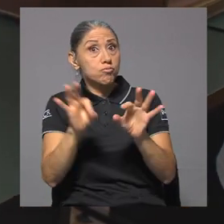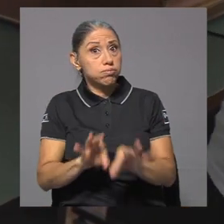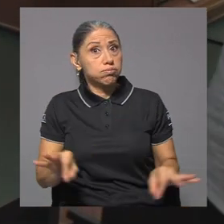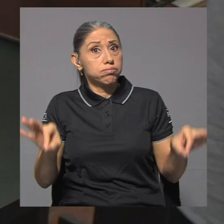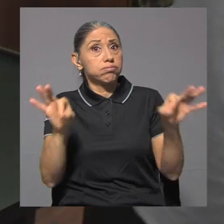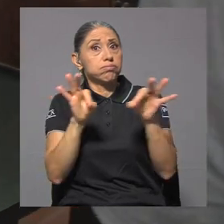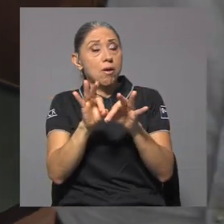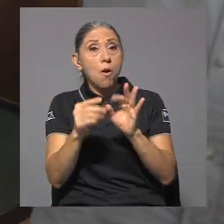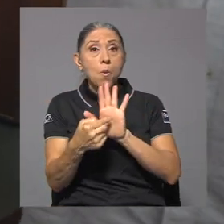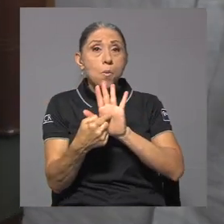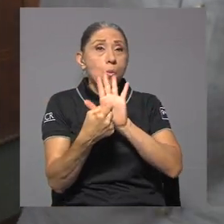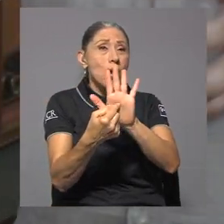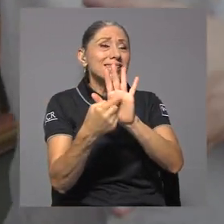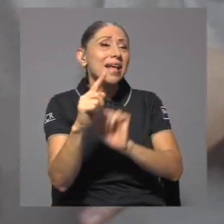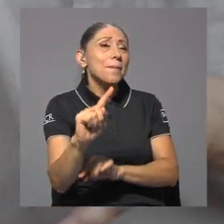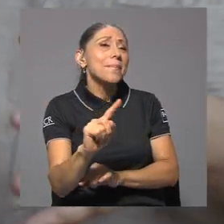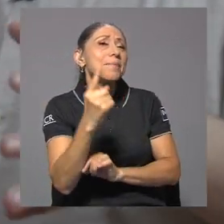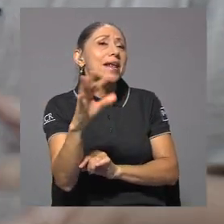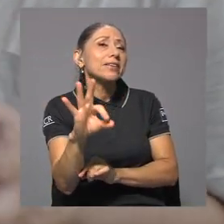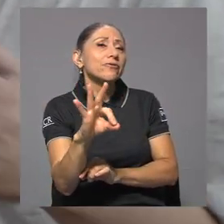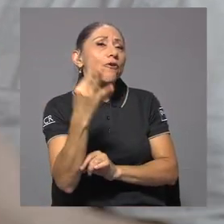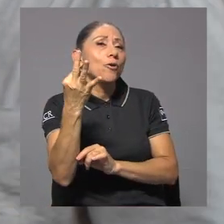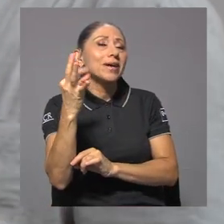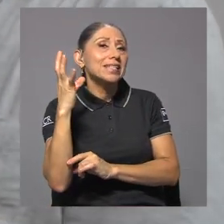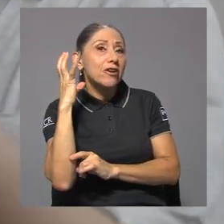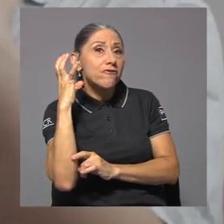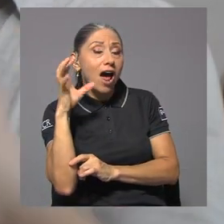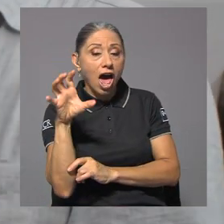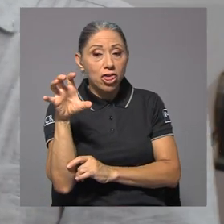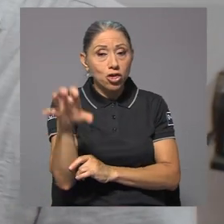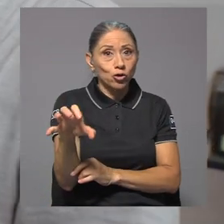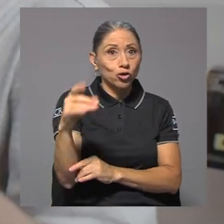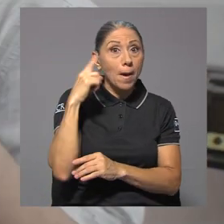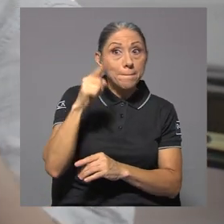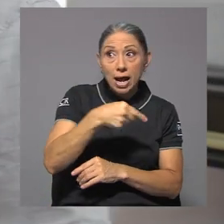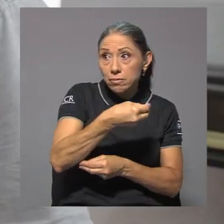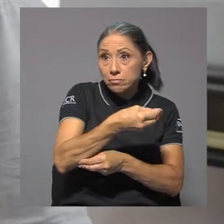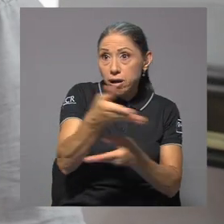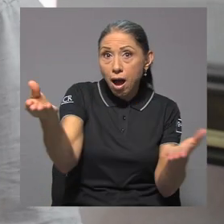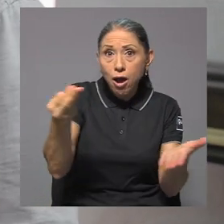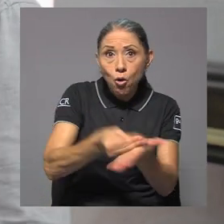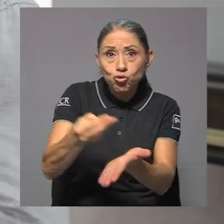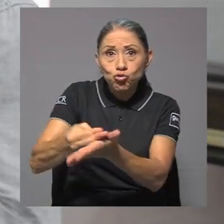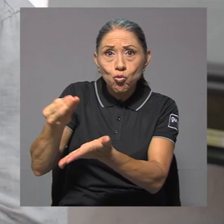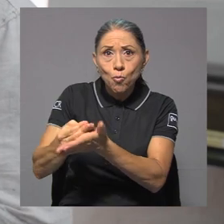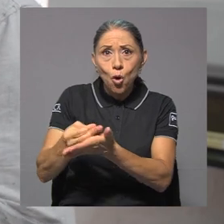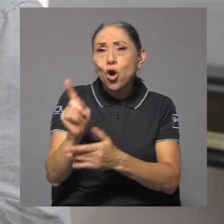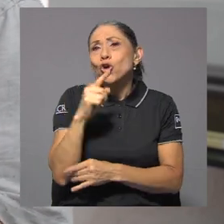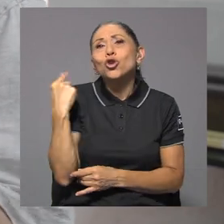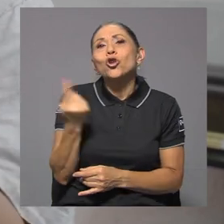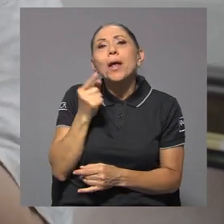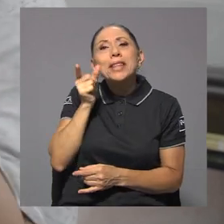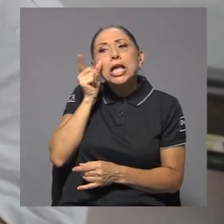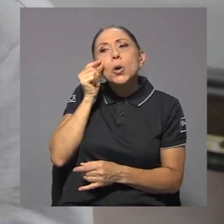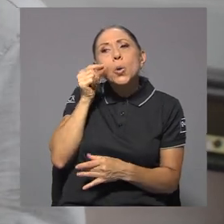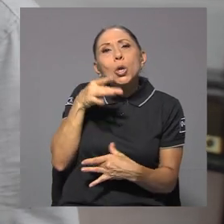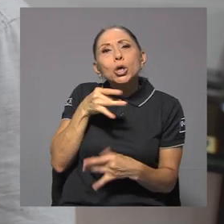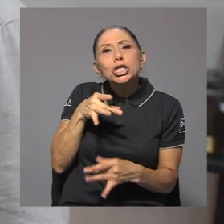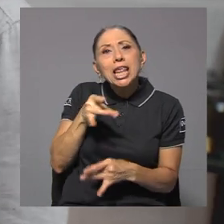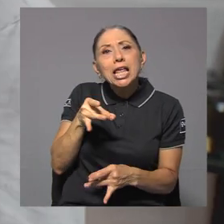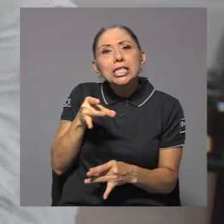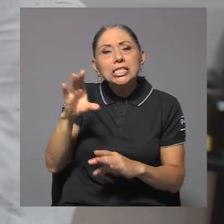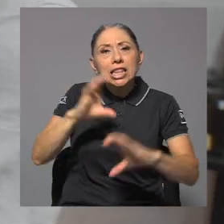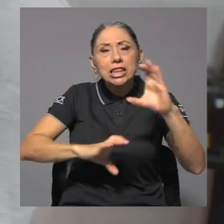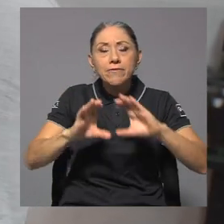porque muestra las primeras formas que tienen los radios destinados a consumo. sea, ya no radios simplemente como curiosidades